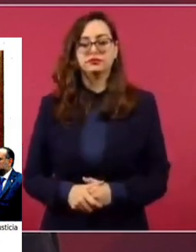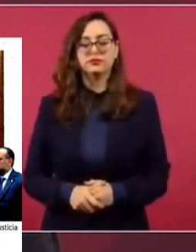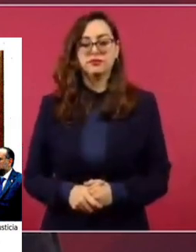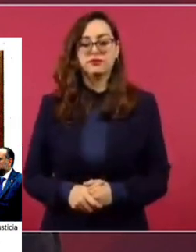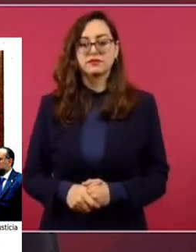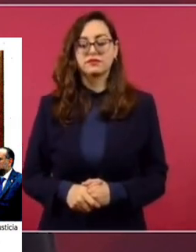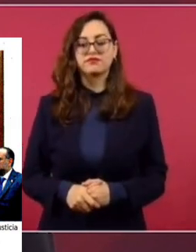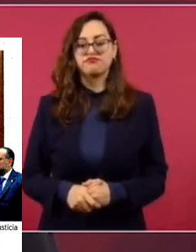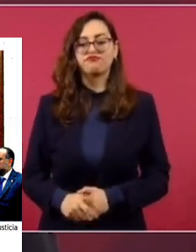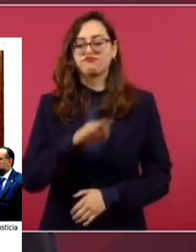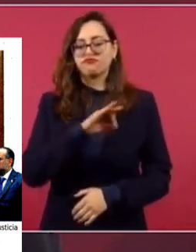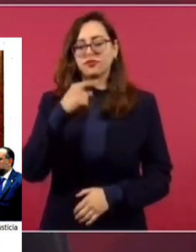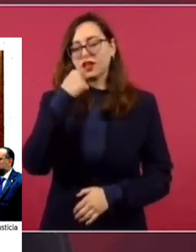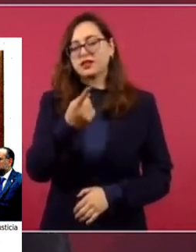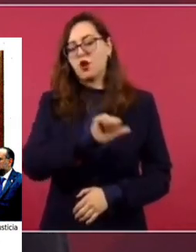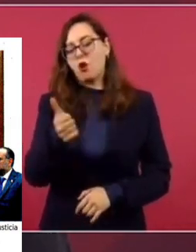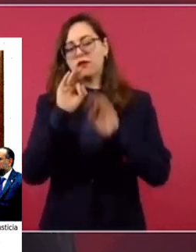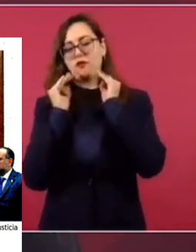Hay otras maneras de decirlo,